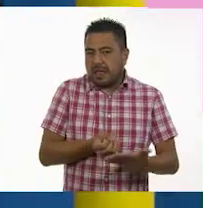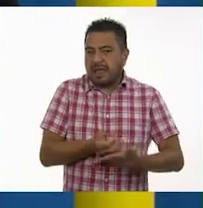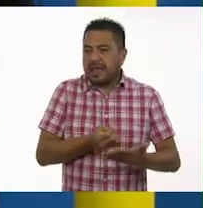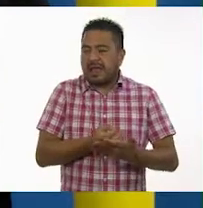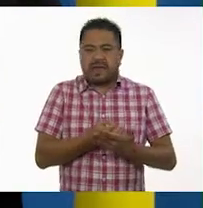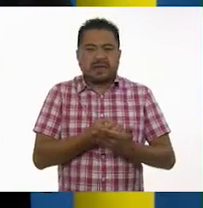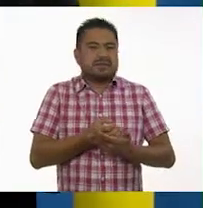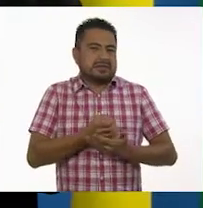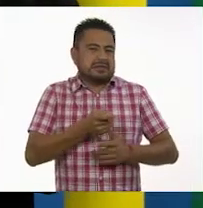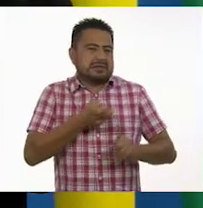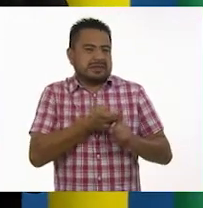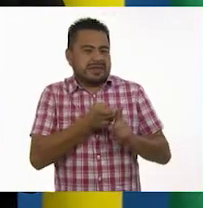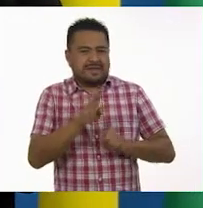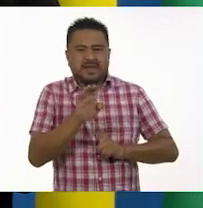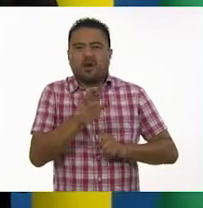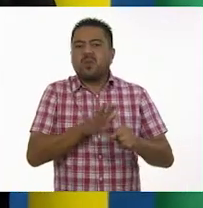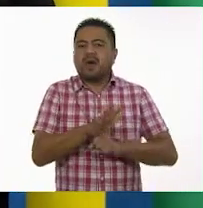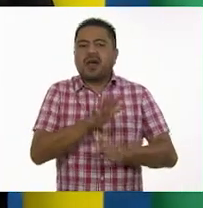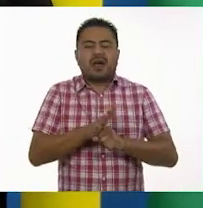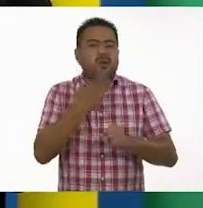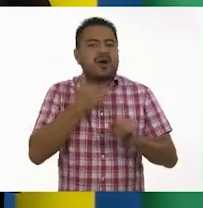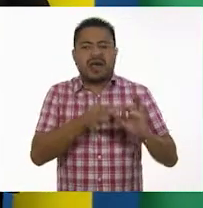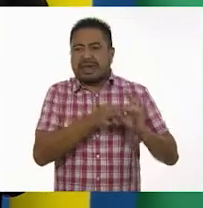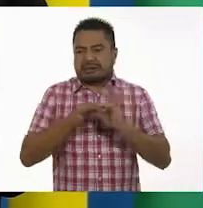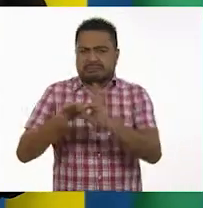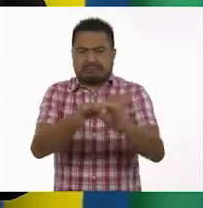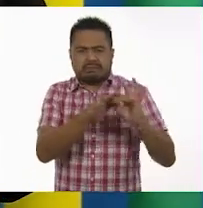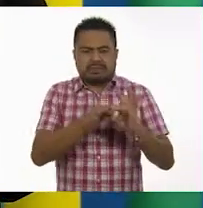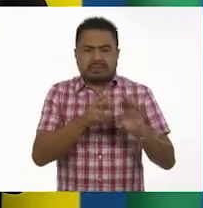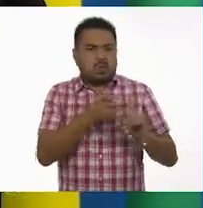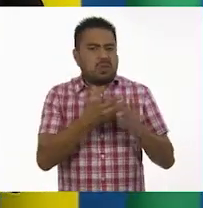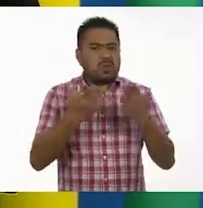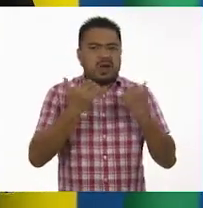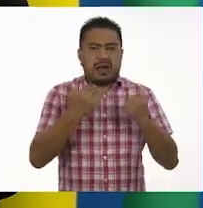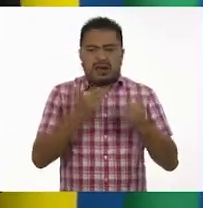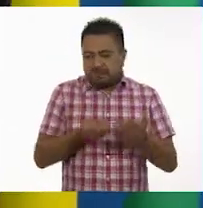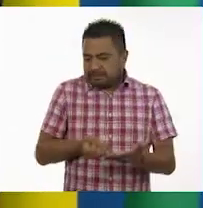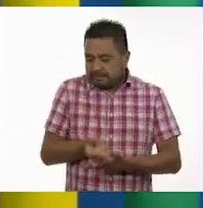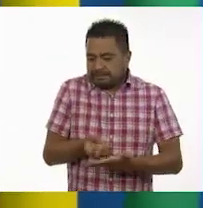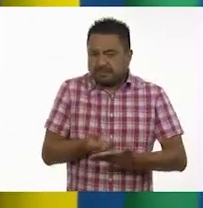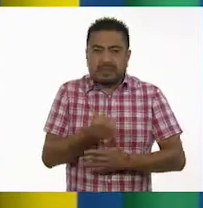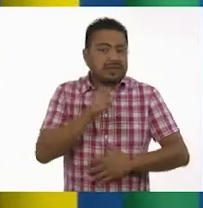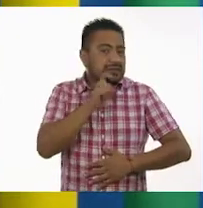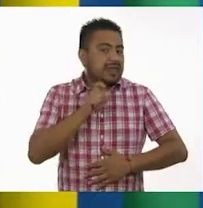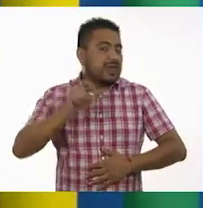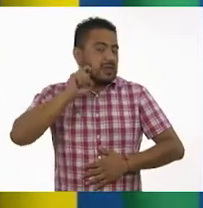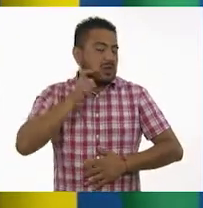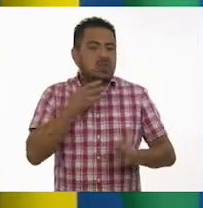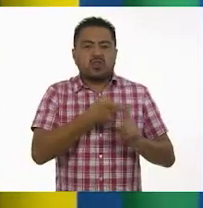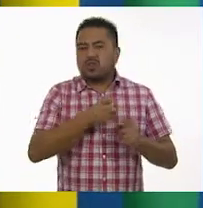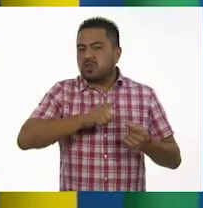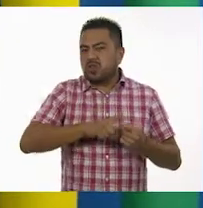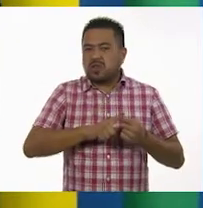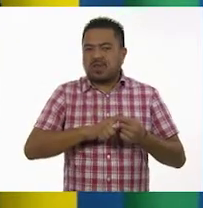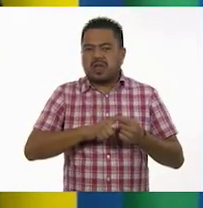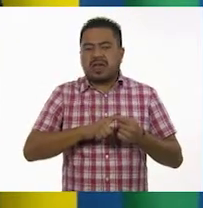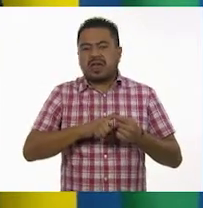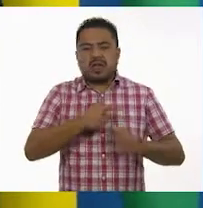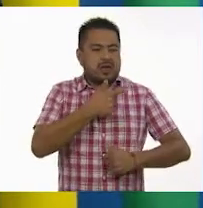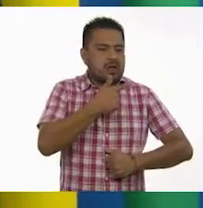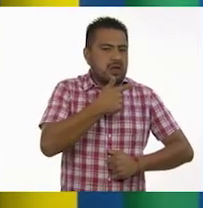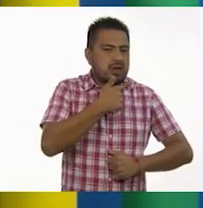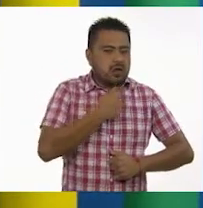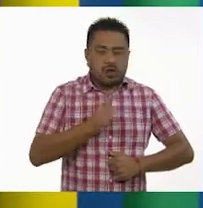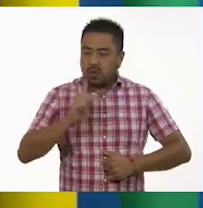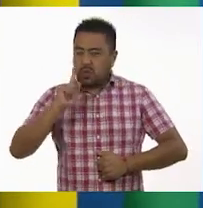asexual, en la que no hay unión de células sexuales y la reproducción sexual, donde el individuo femenino y